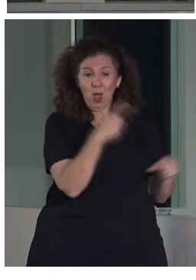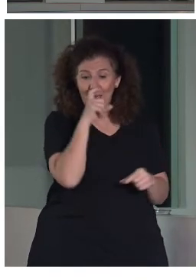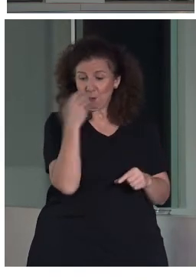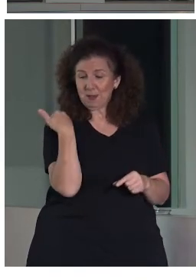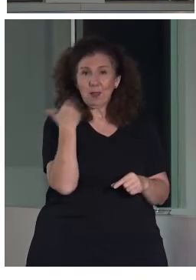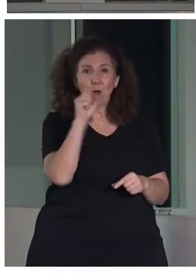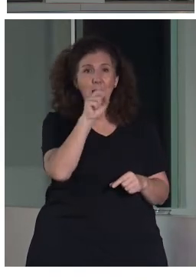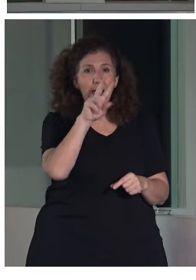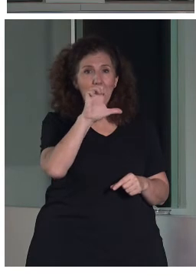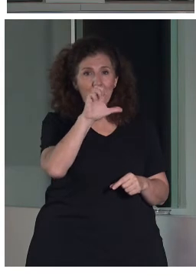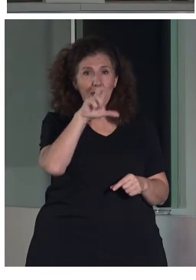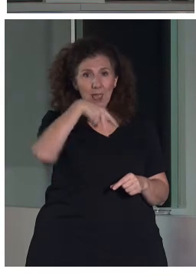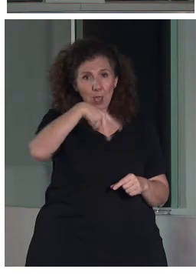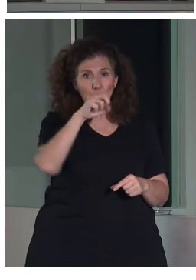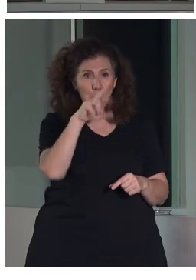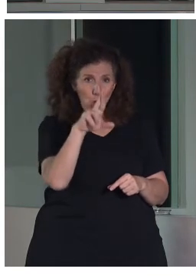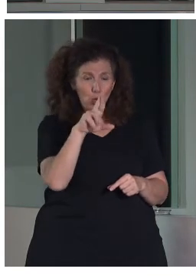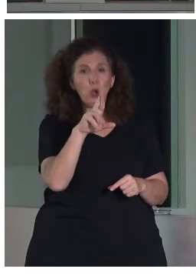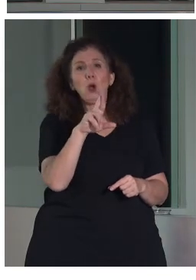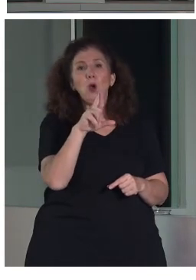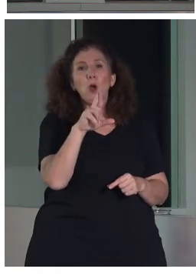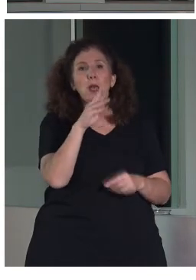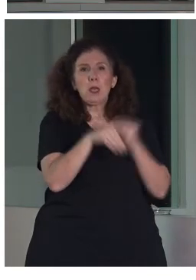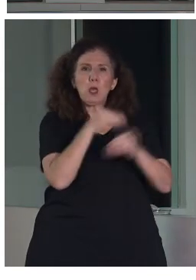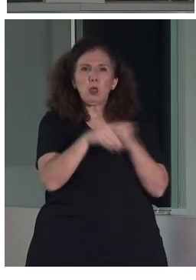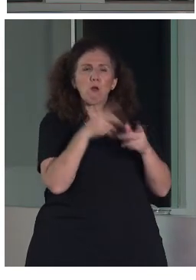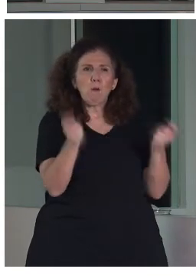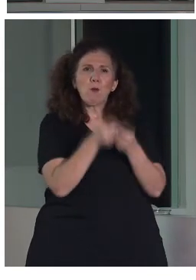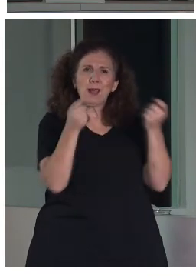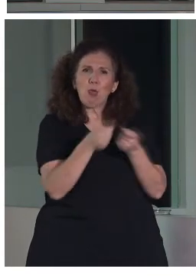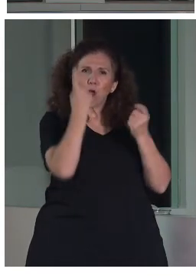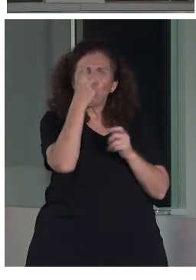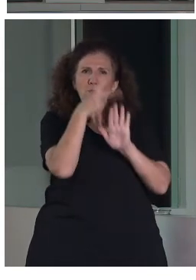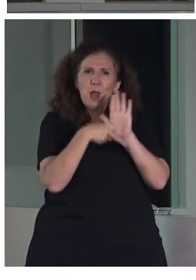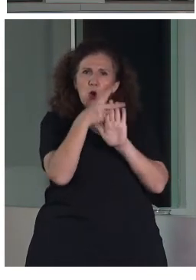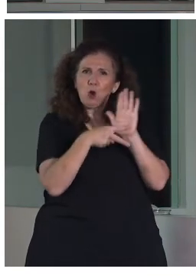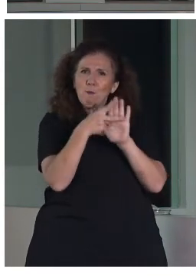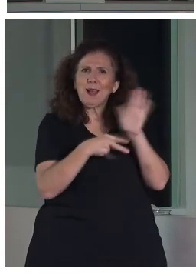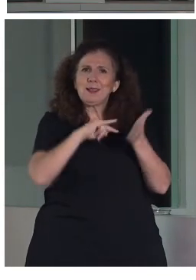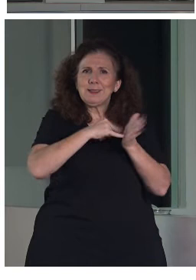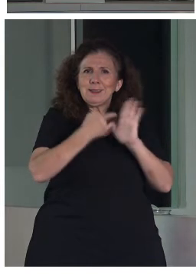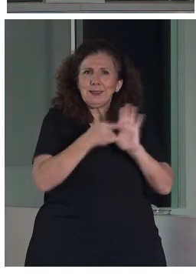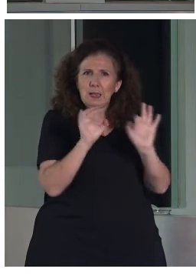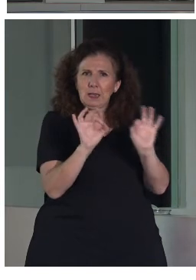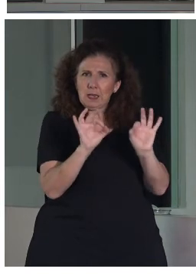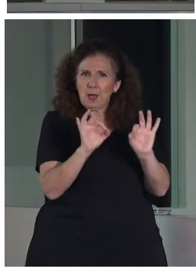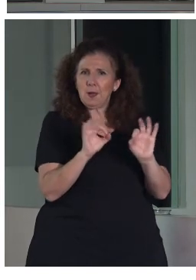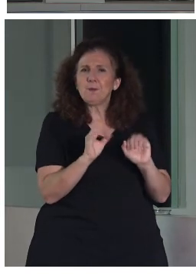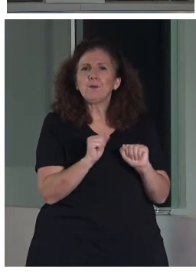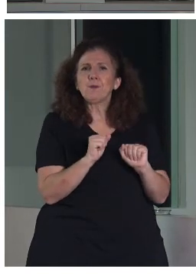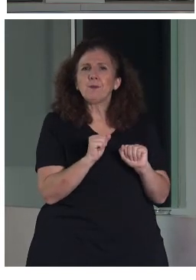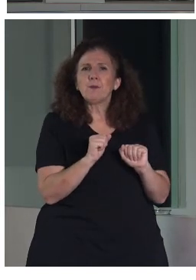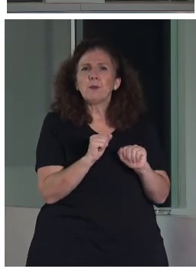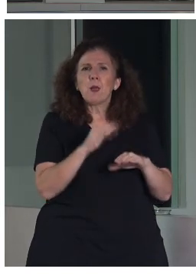AENOR publicó una norma, una norma técnica, que genera